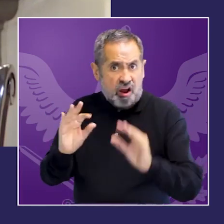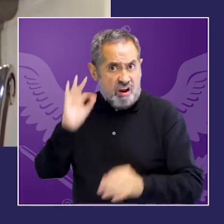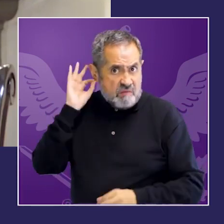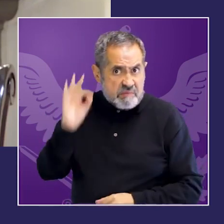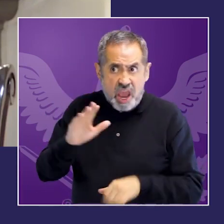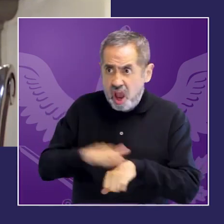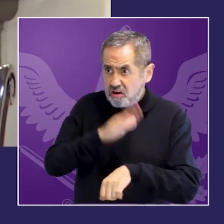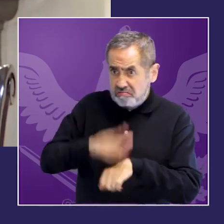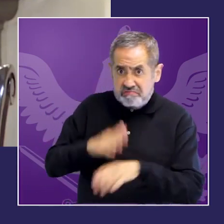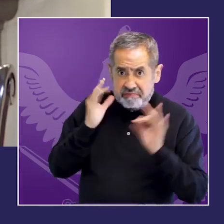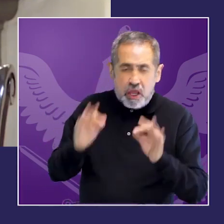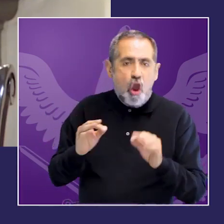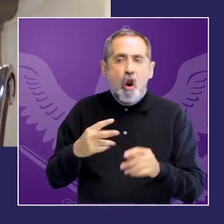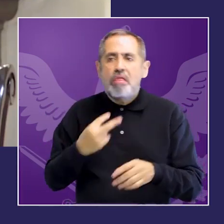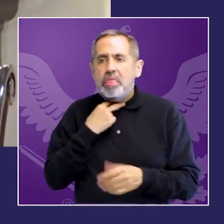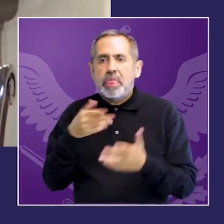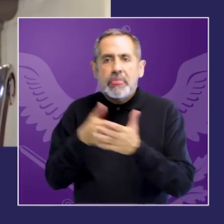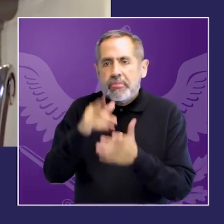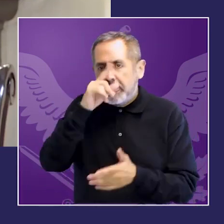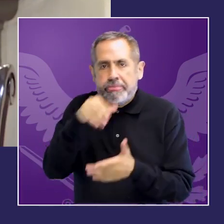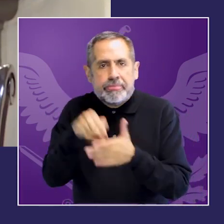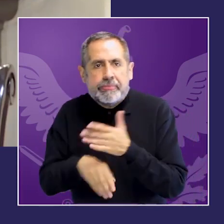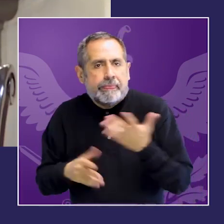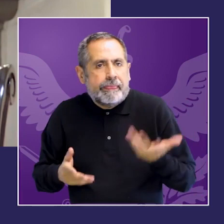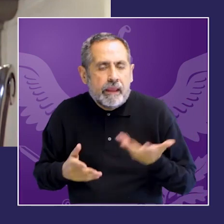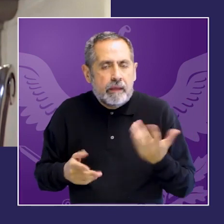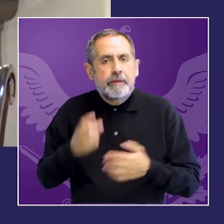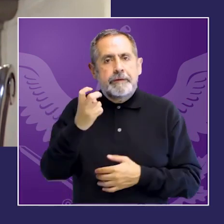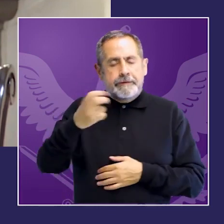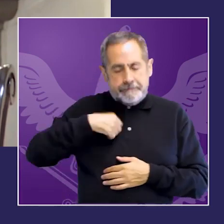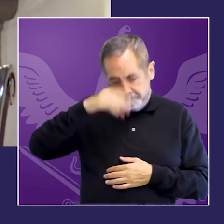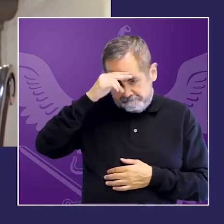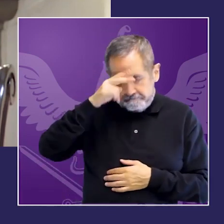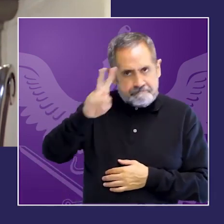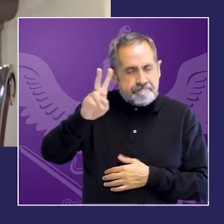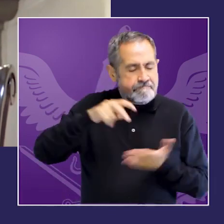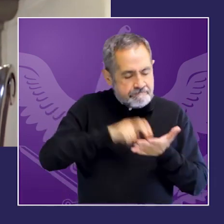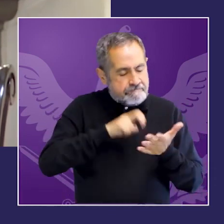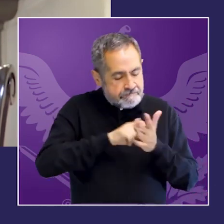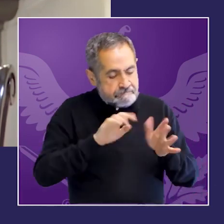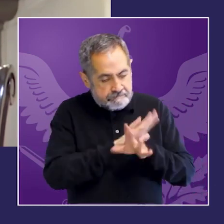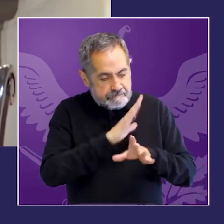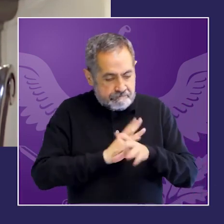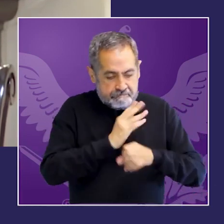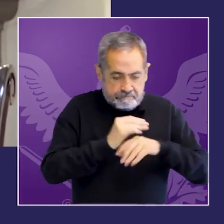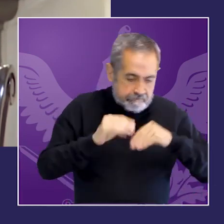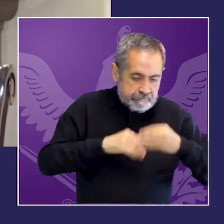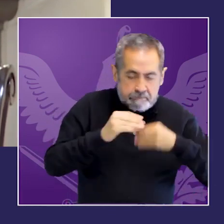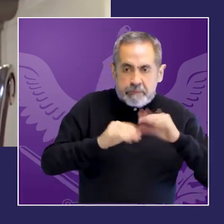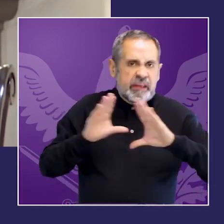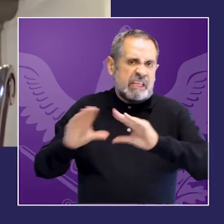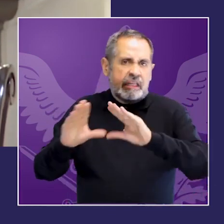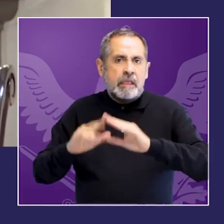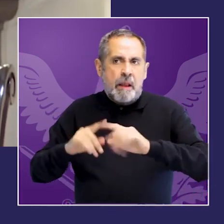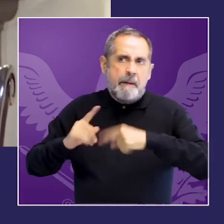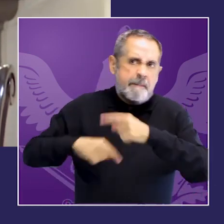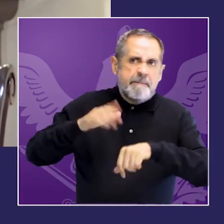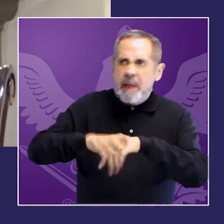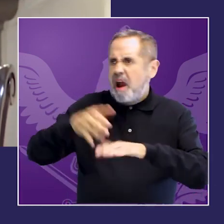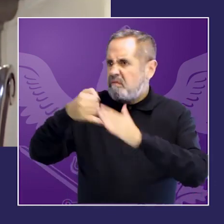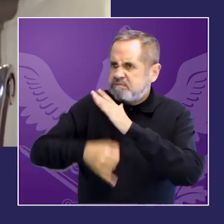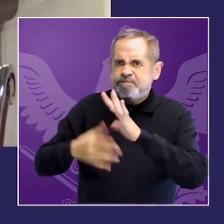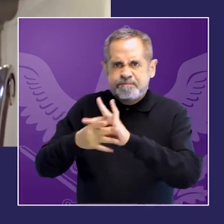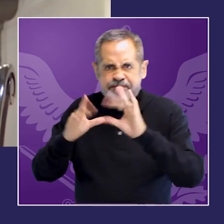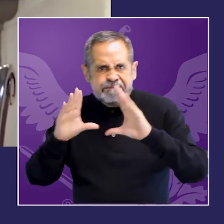de las capacitaciones que veníamos dando y sobre eso hicimos alguna modificación en la inteligencia de que las